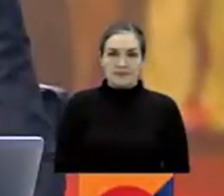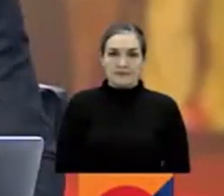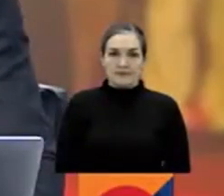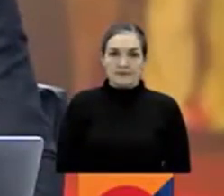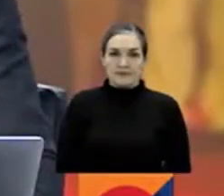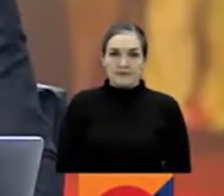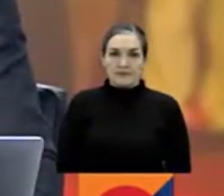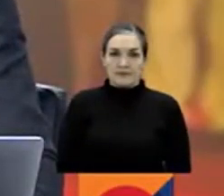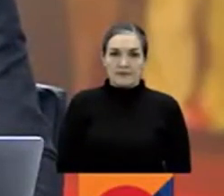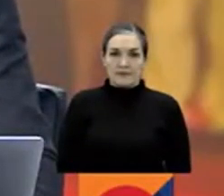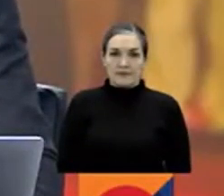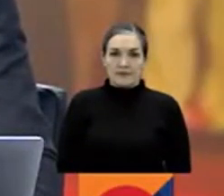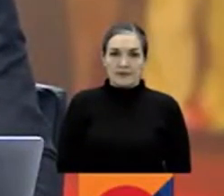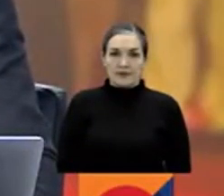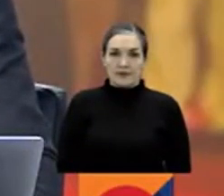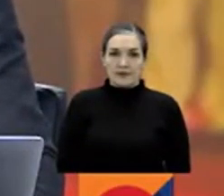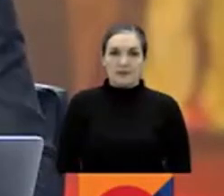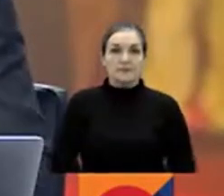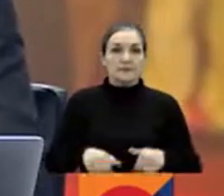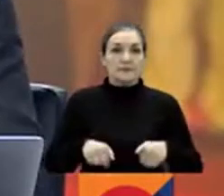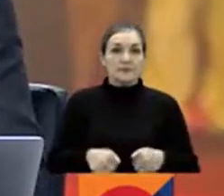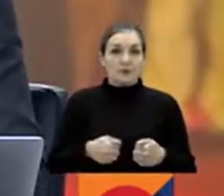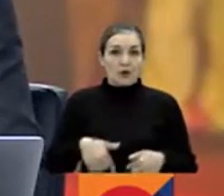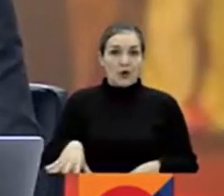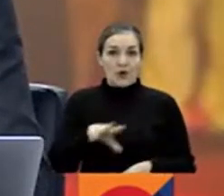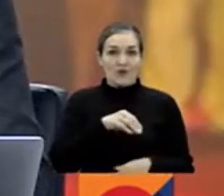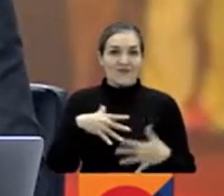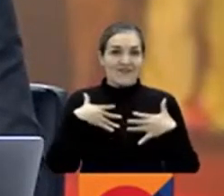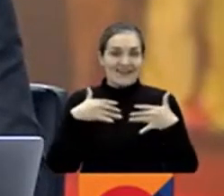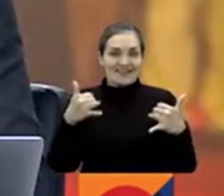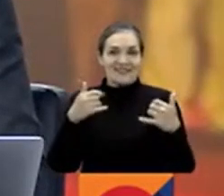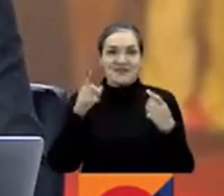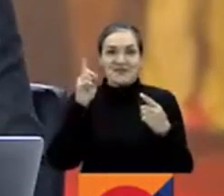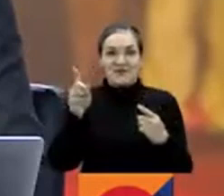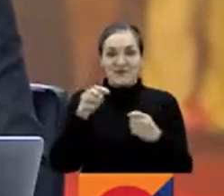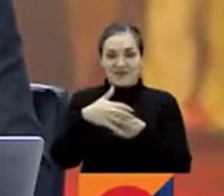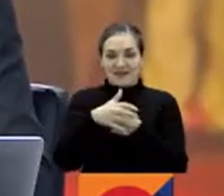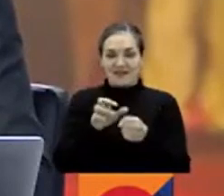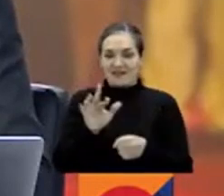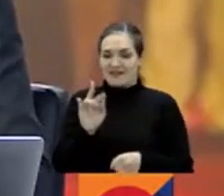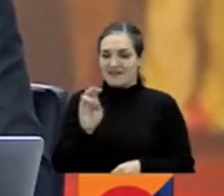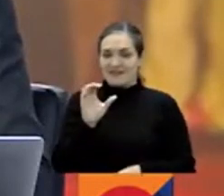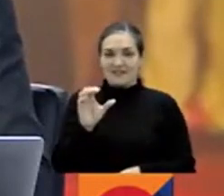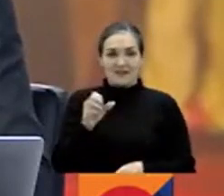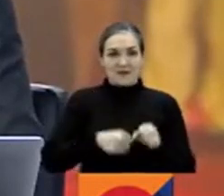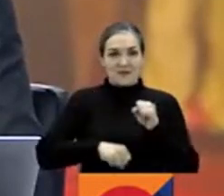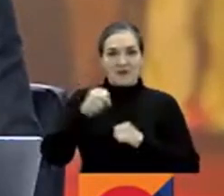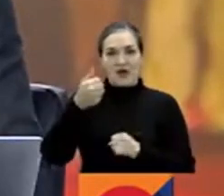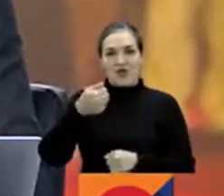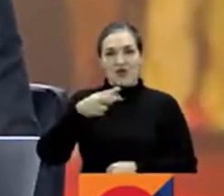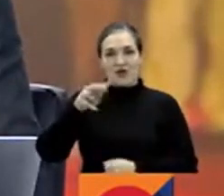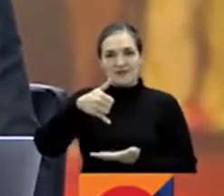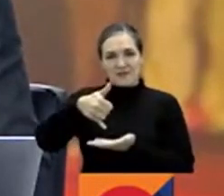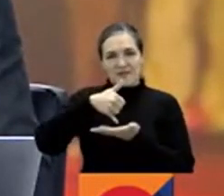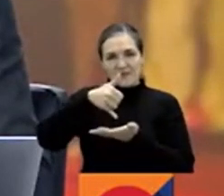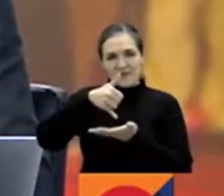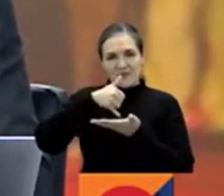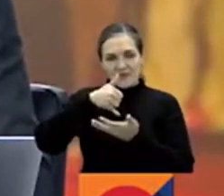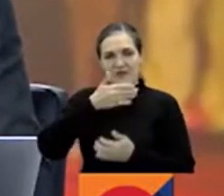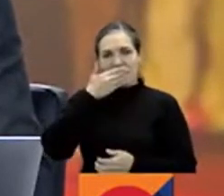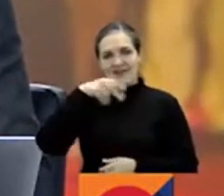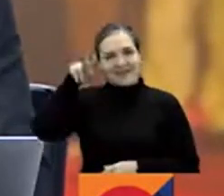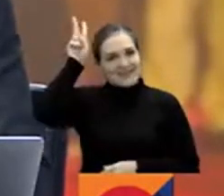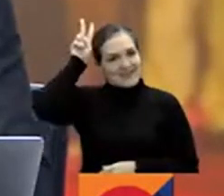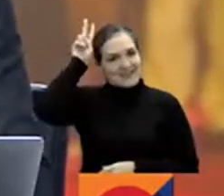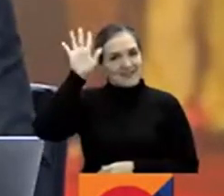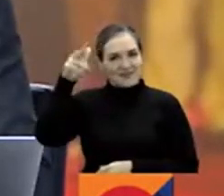Y aquí, en esta casa, estamos felices porque el Sistema de Medios Públicos de Colombia obtuvo 12 galardones en la edición 39 de los Premios India